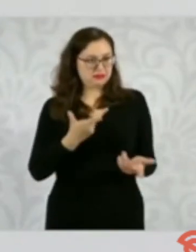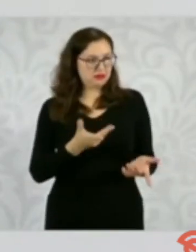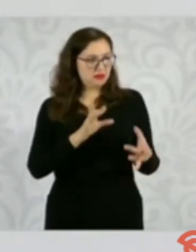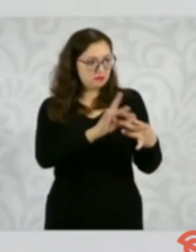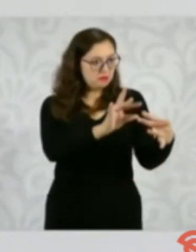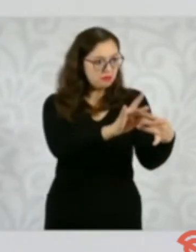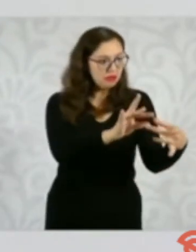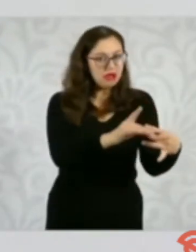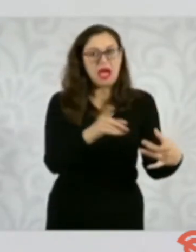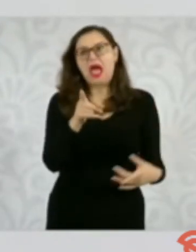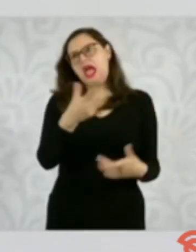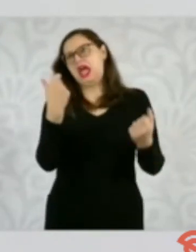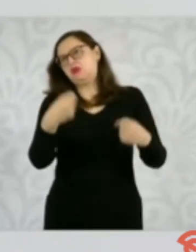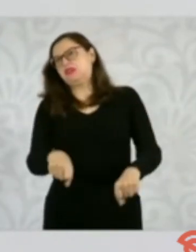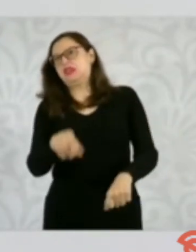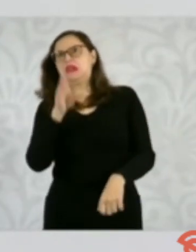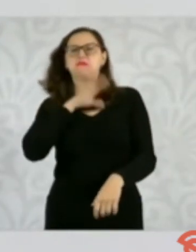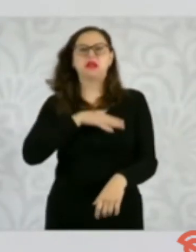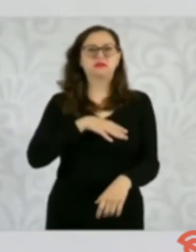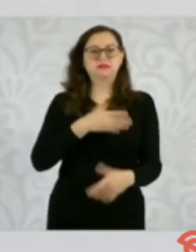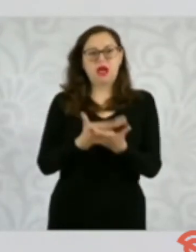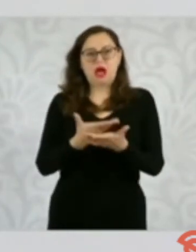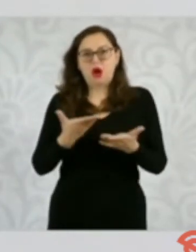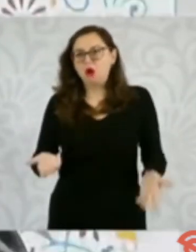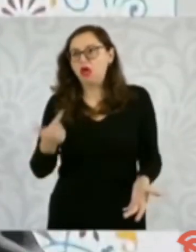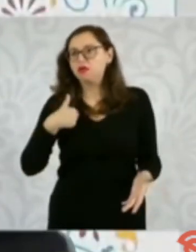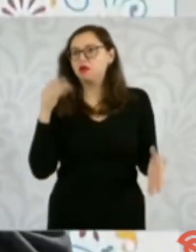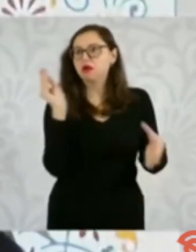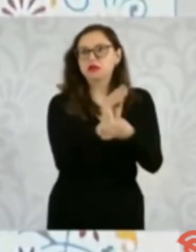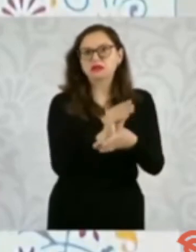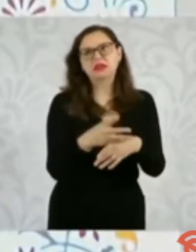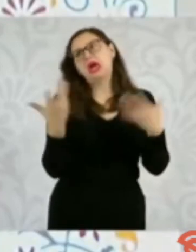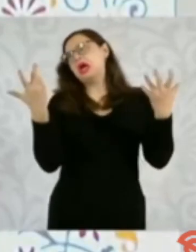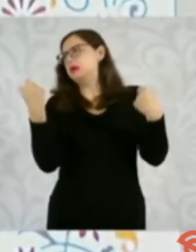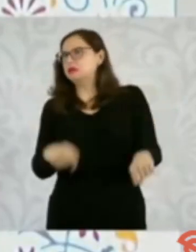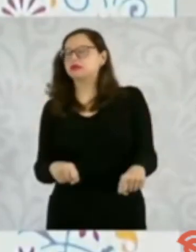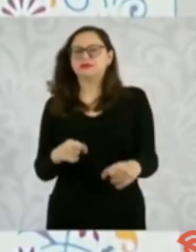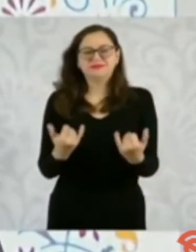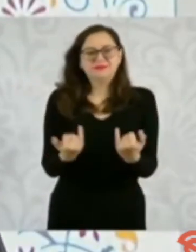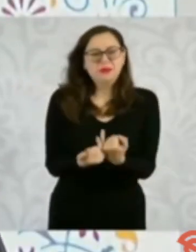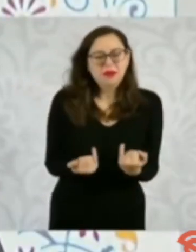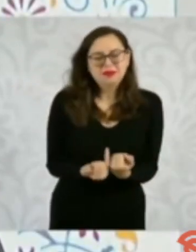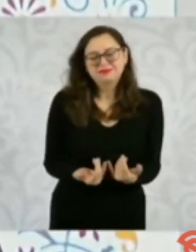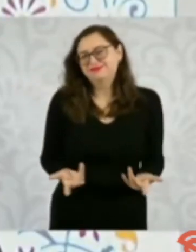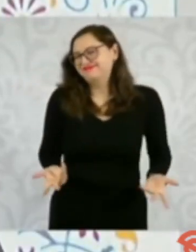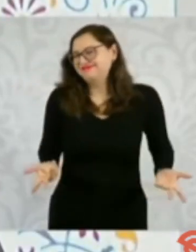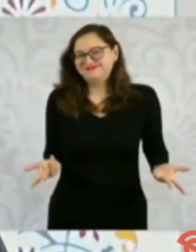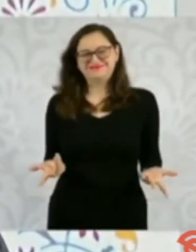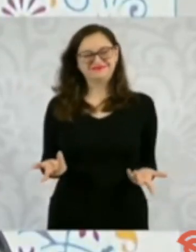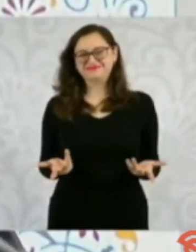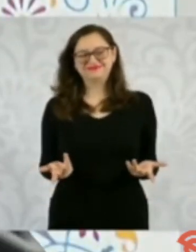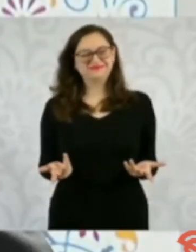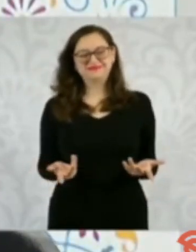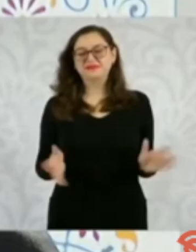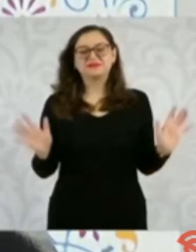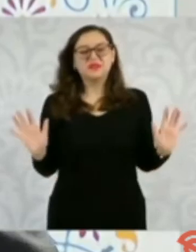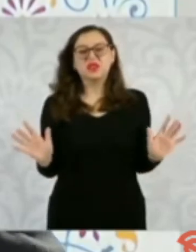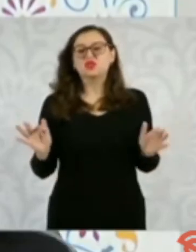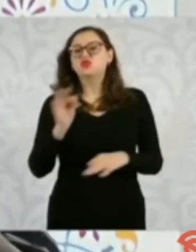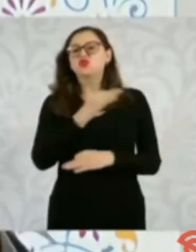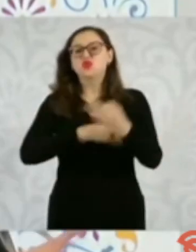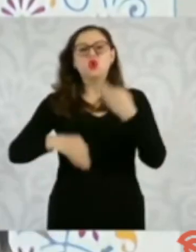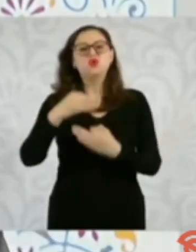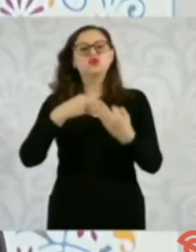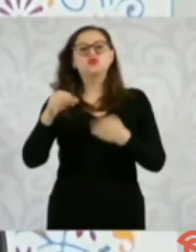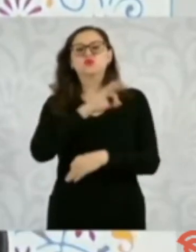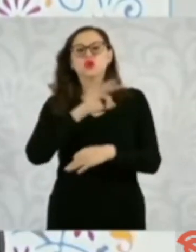personas que no estén de acuerdo y que lo puedan manifestar libremente en un programa de televisión,